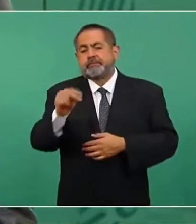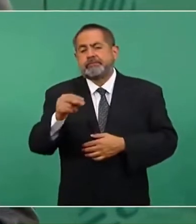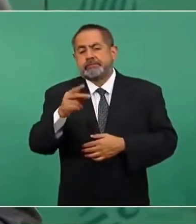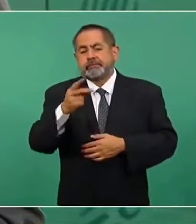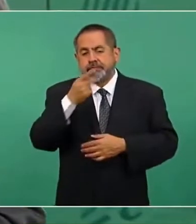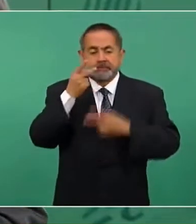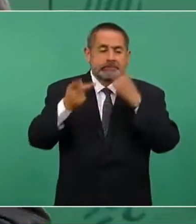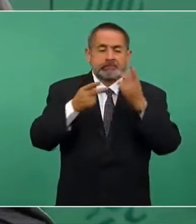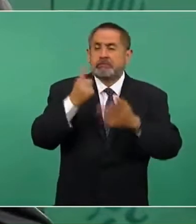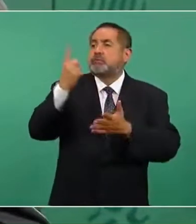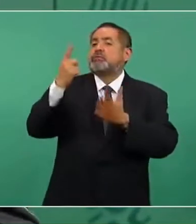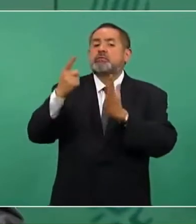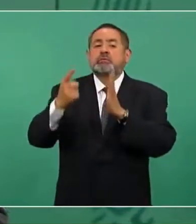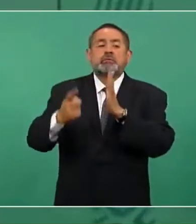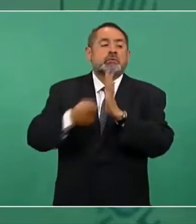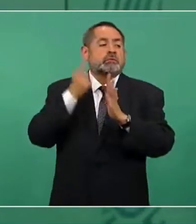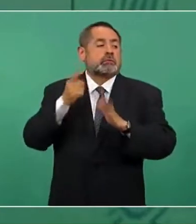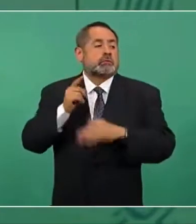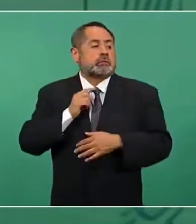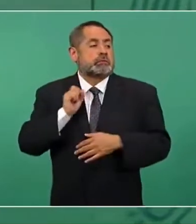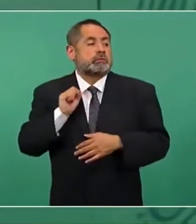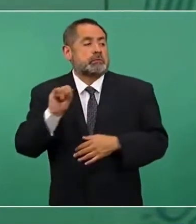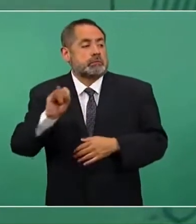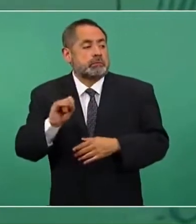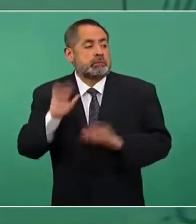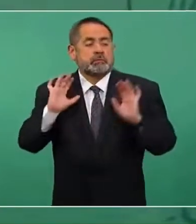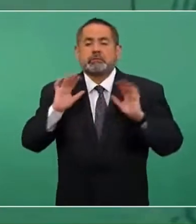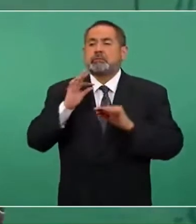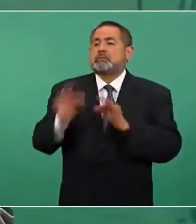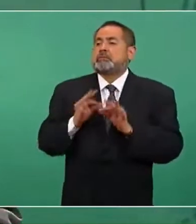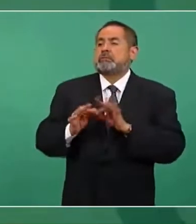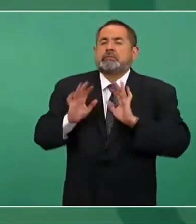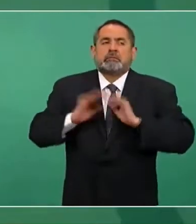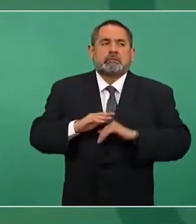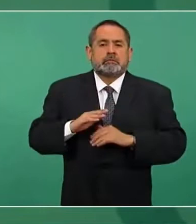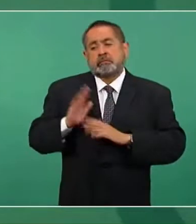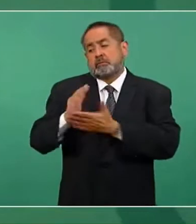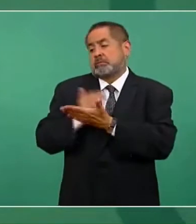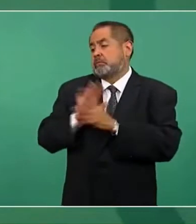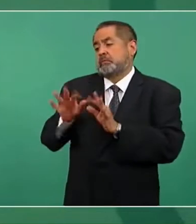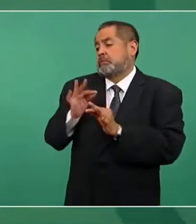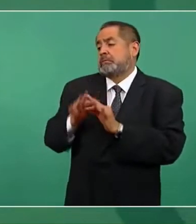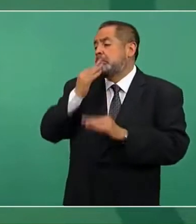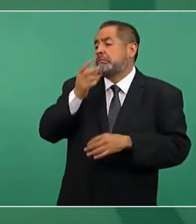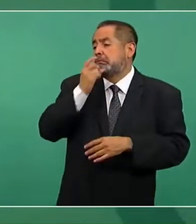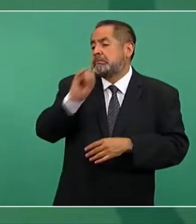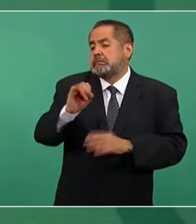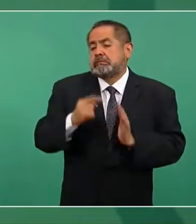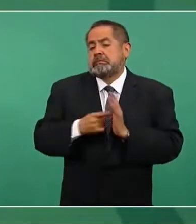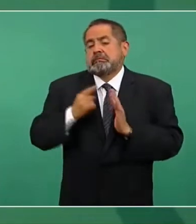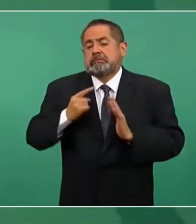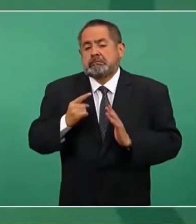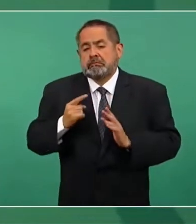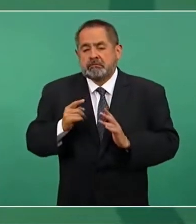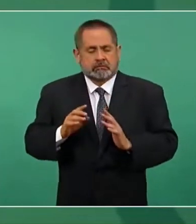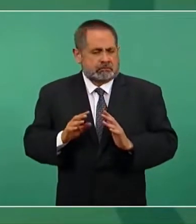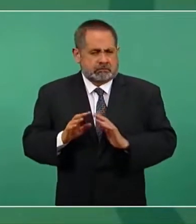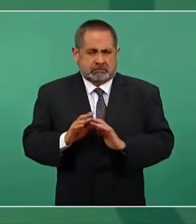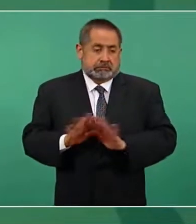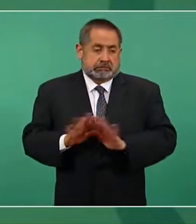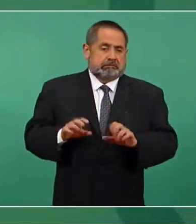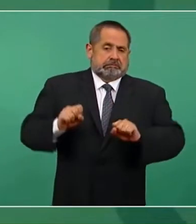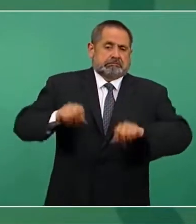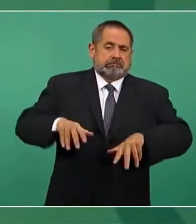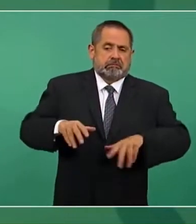decirlo una vez, cumplir con el expediente y ya.